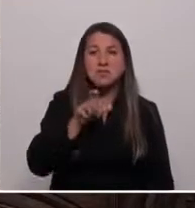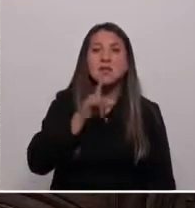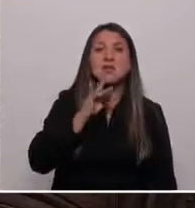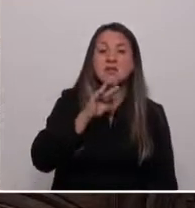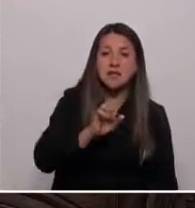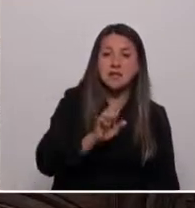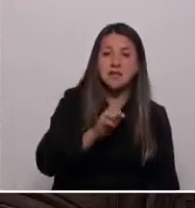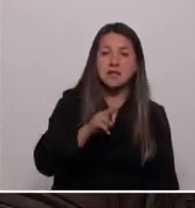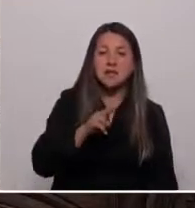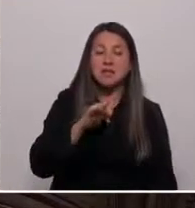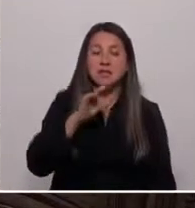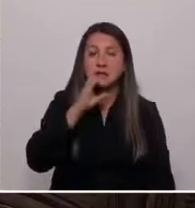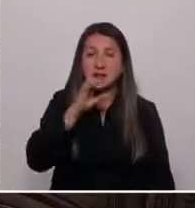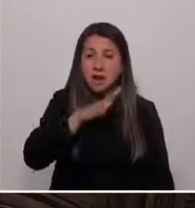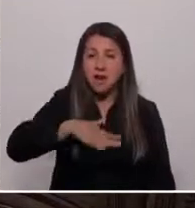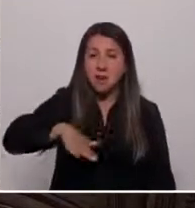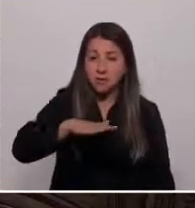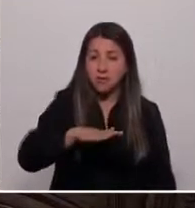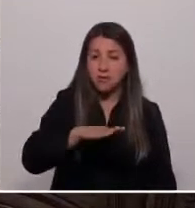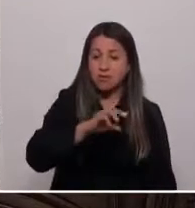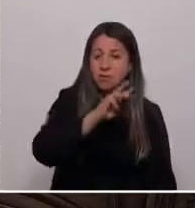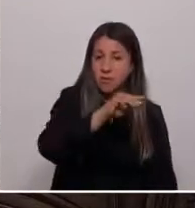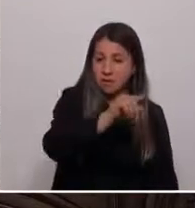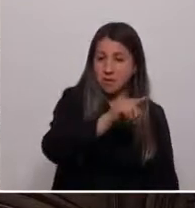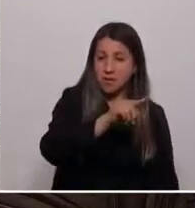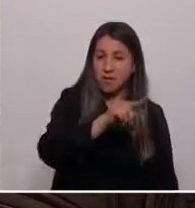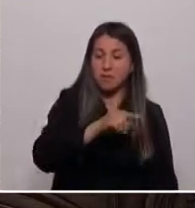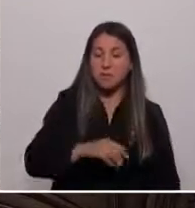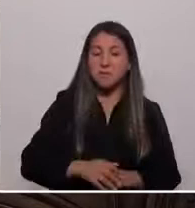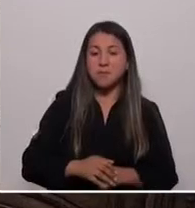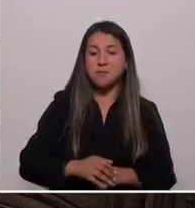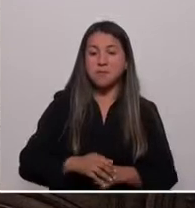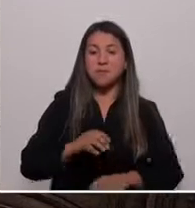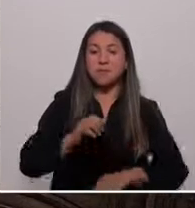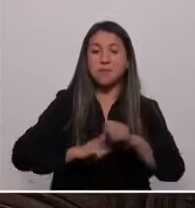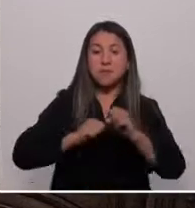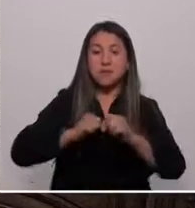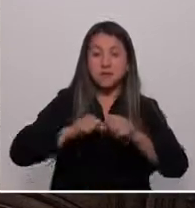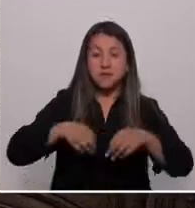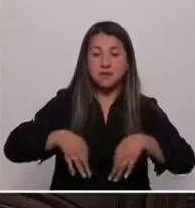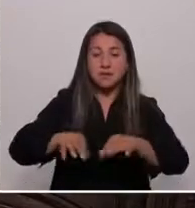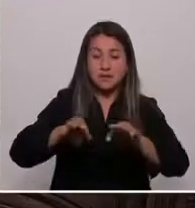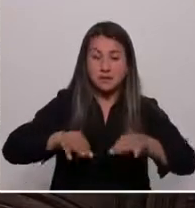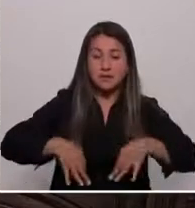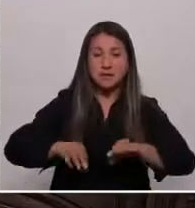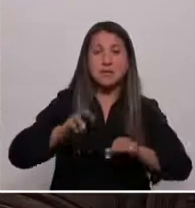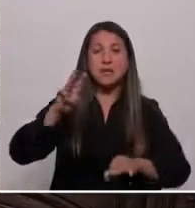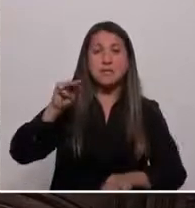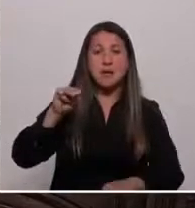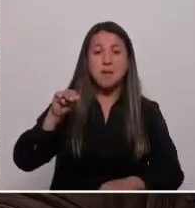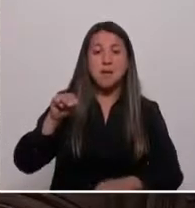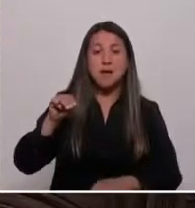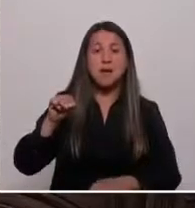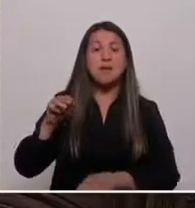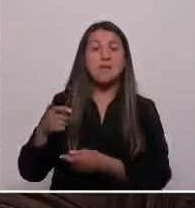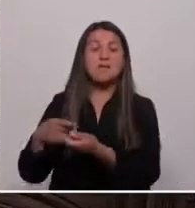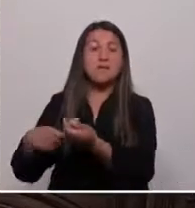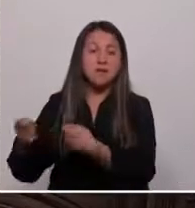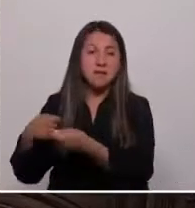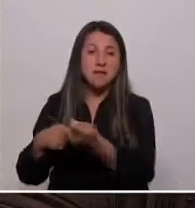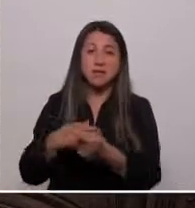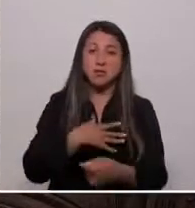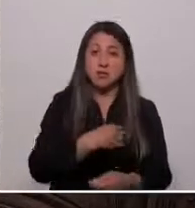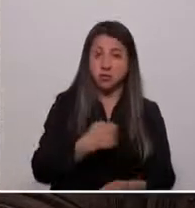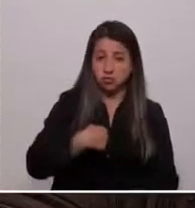campesina y obrera textil, de madre pequeña comerciante e hijo de un taxista y